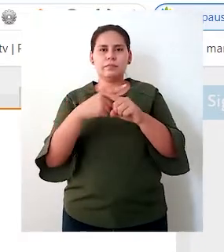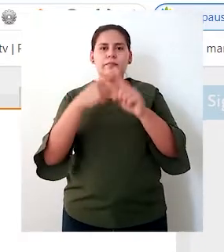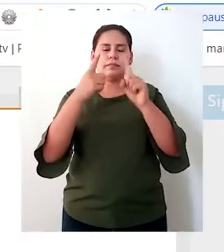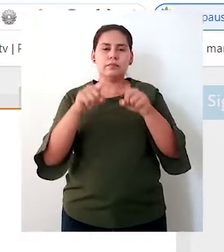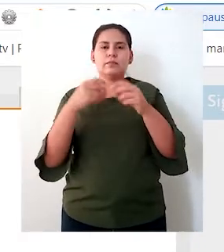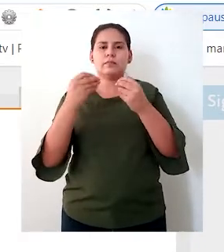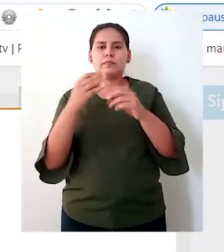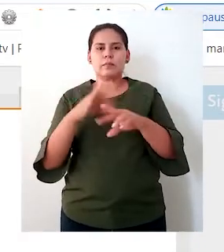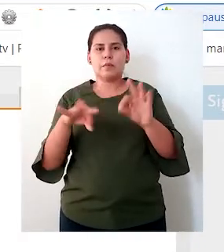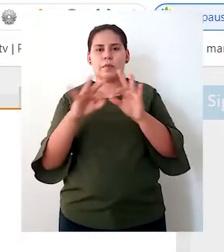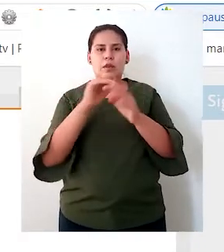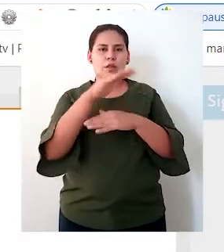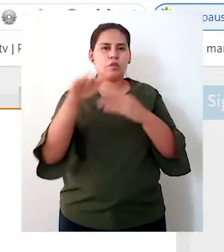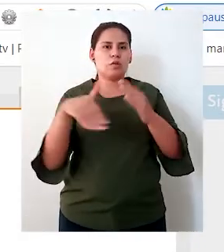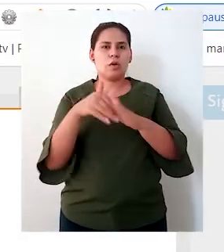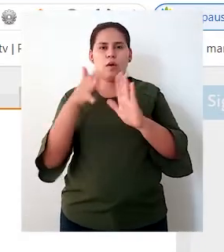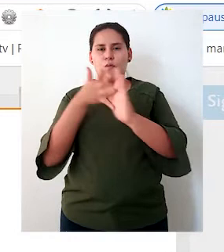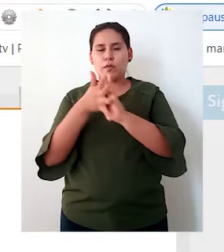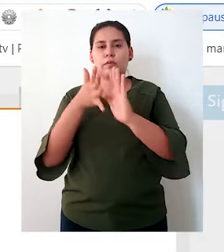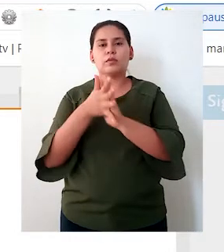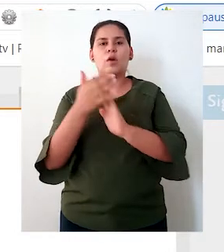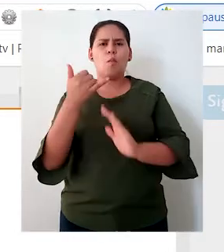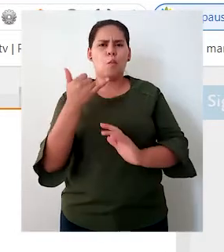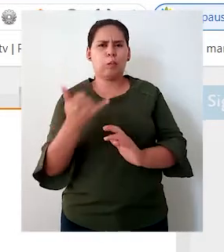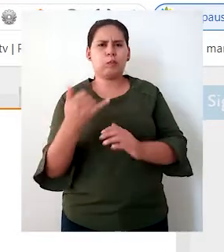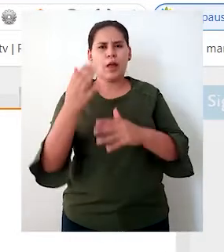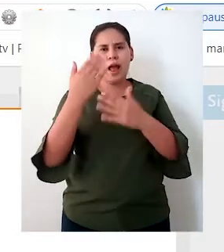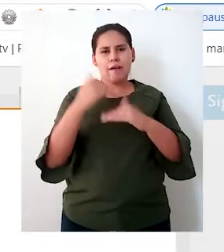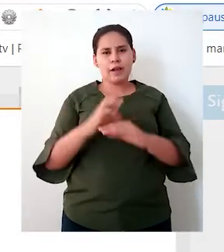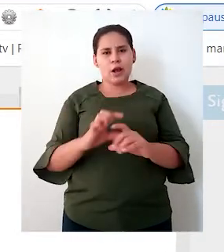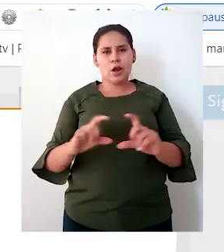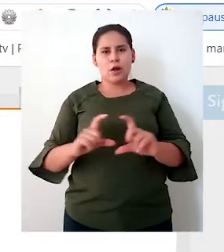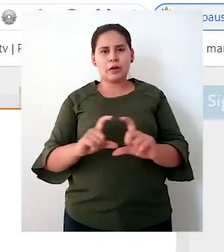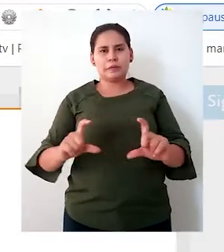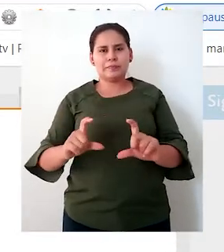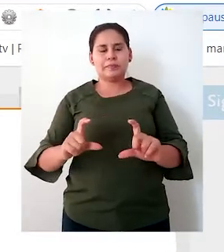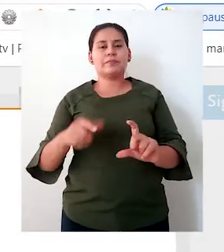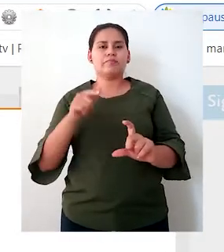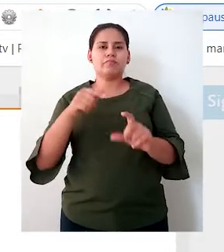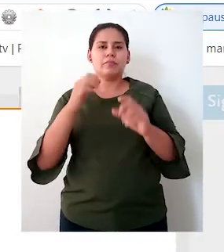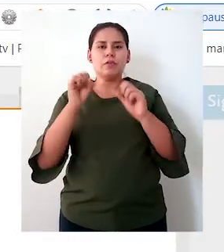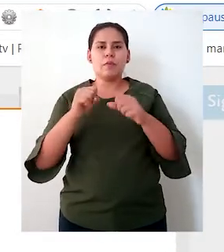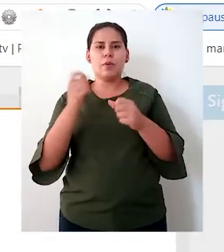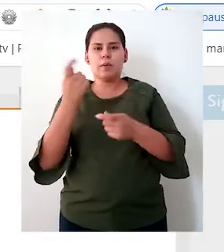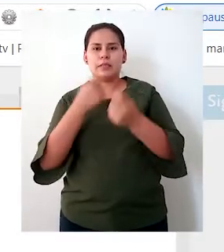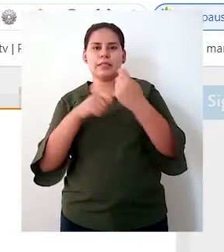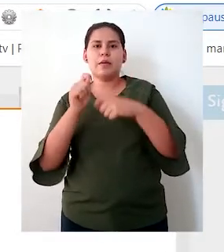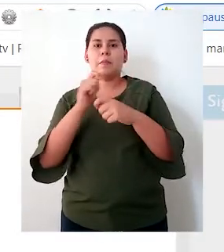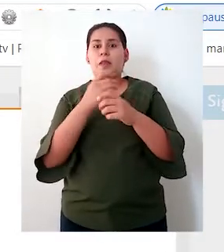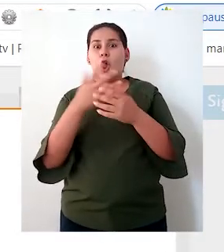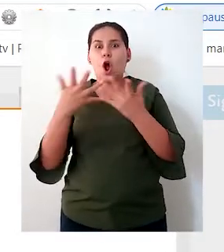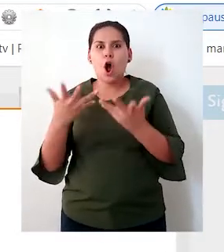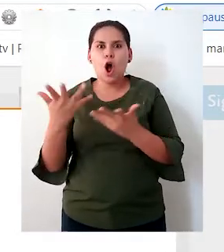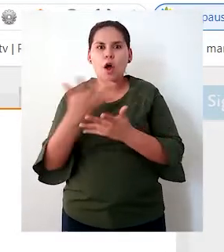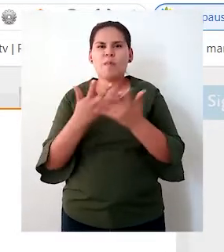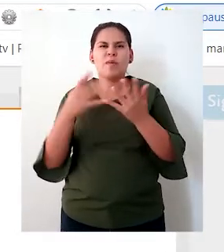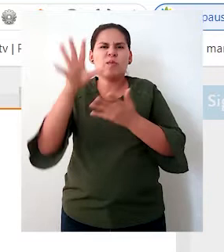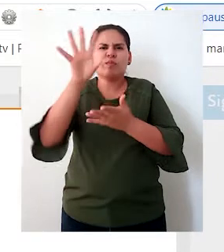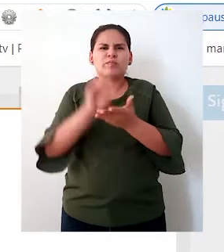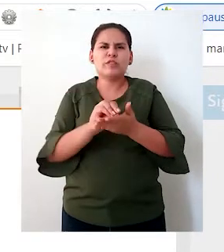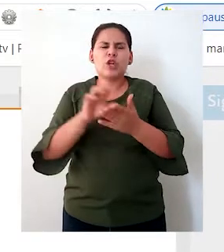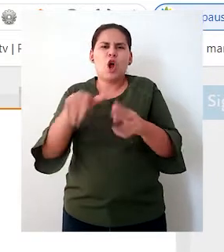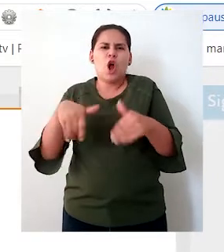que toda la información que tenemos en la parte de abajo es la que vamos a exportar. ¿Qué significa eso?